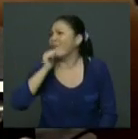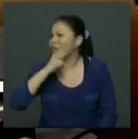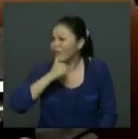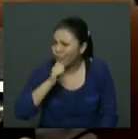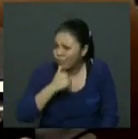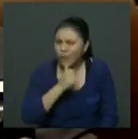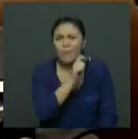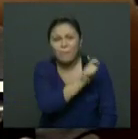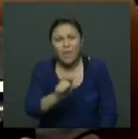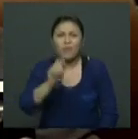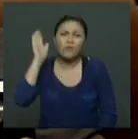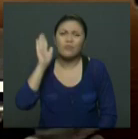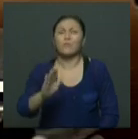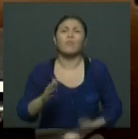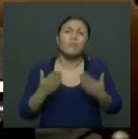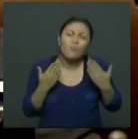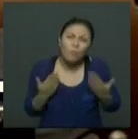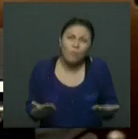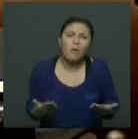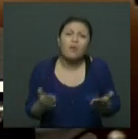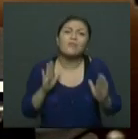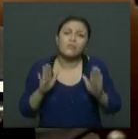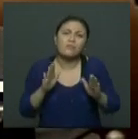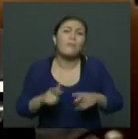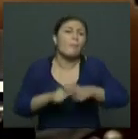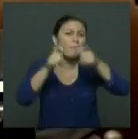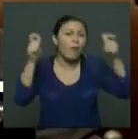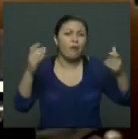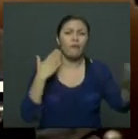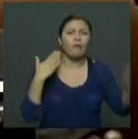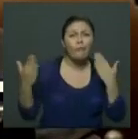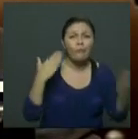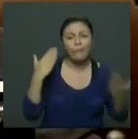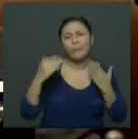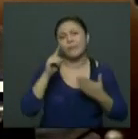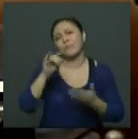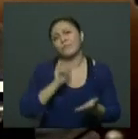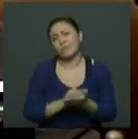actores en su mayoría conformados por campesinos, hijos de este pueblo.